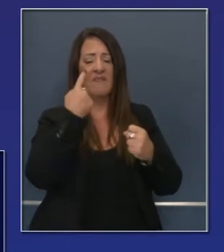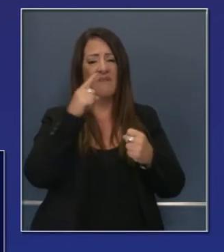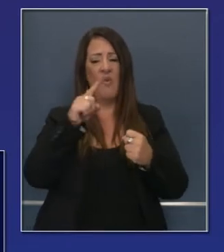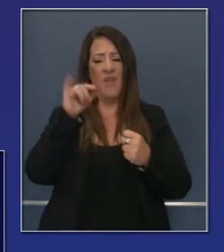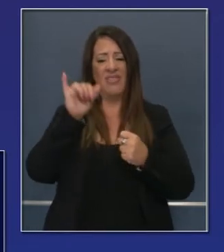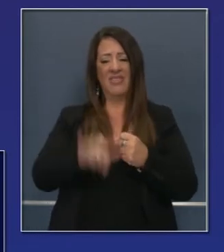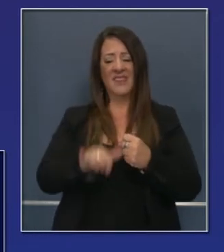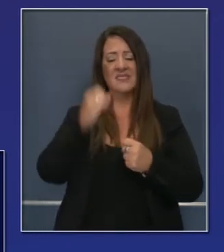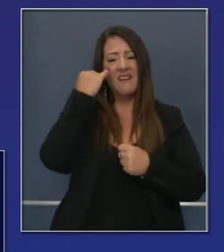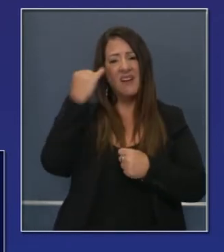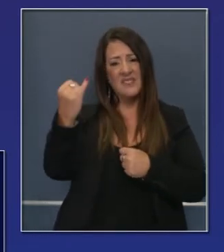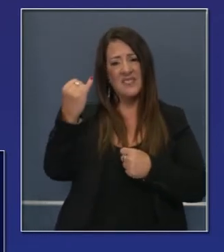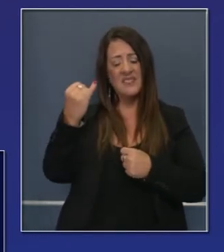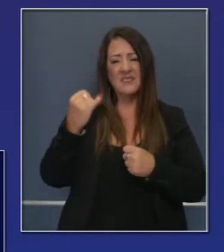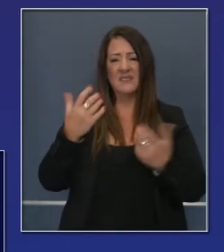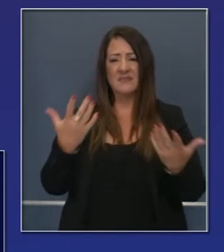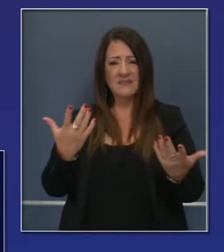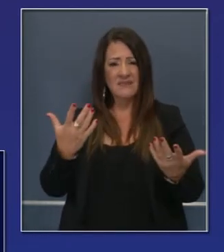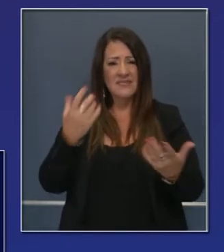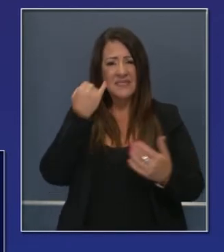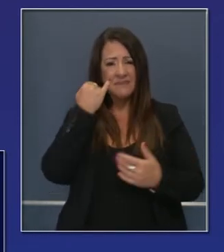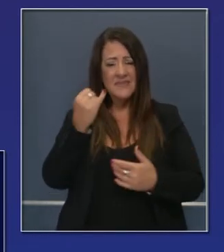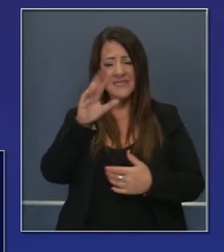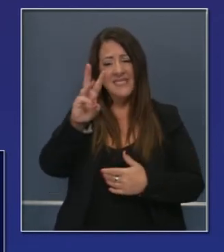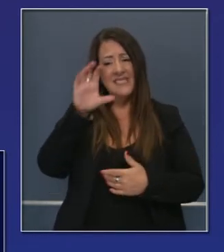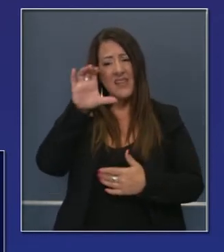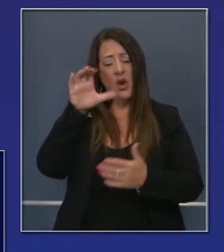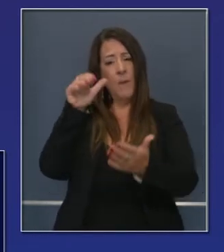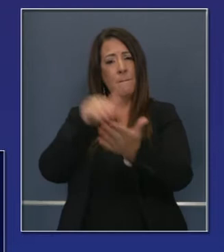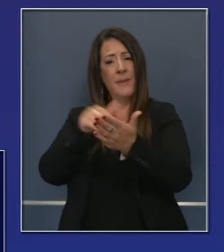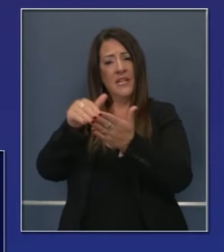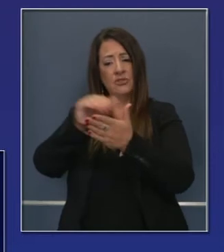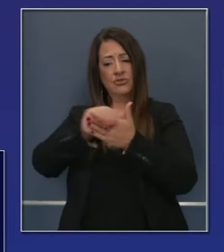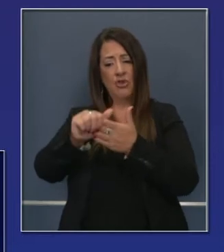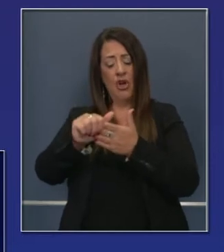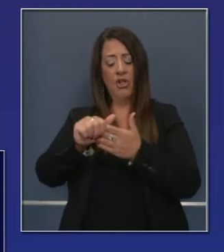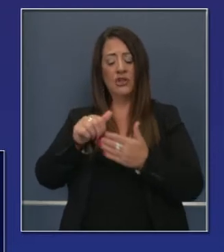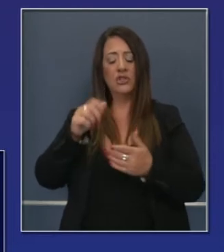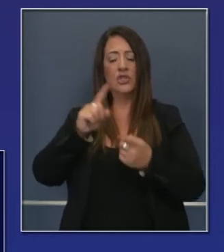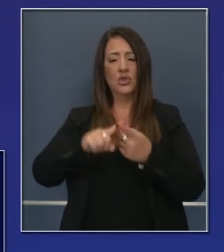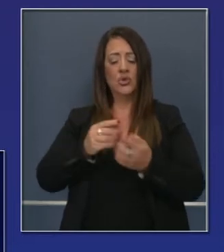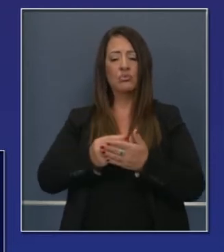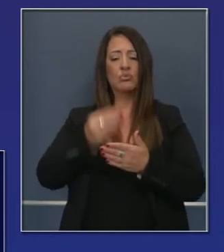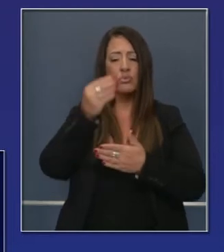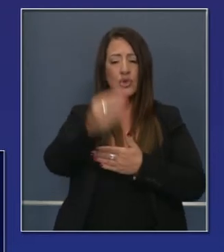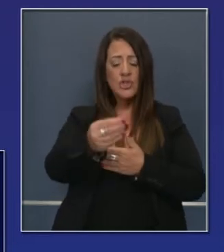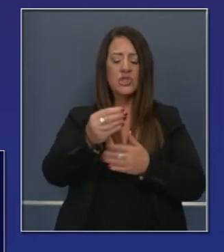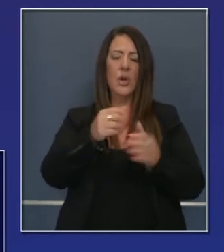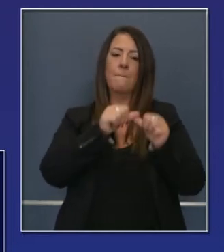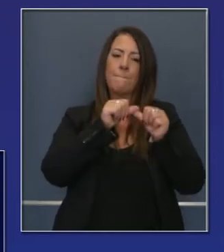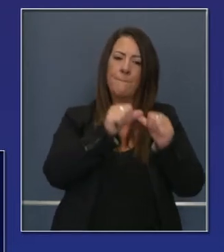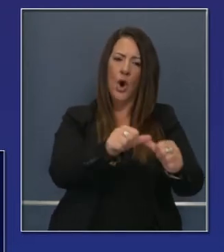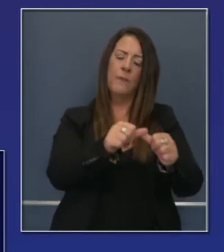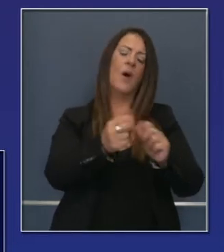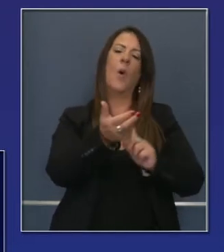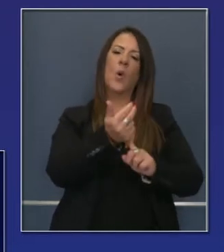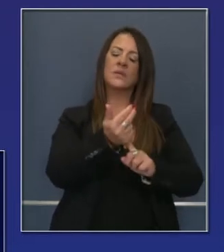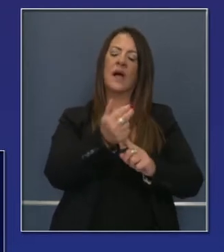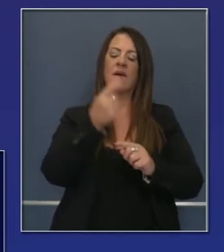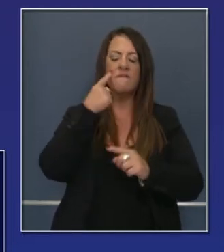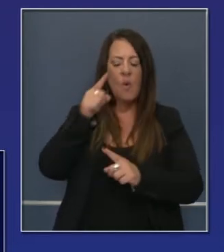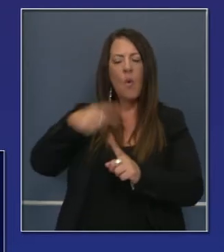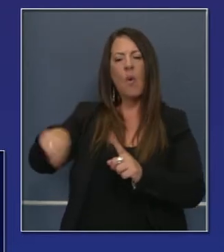en diferentes ciudades y condados. Pues como digo, 600 millones de dólares para comprar